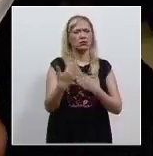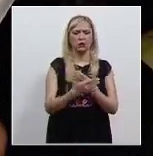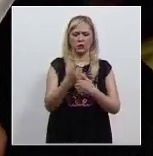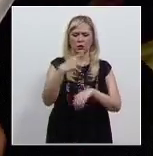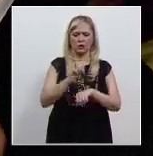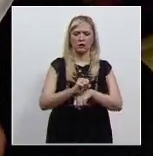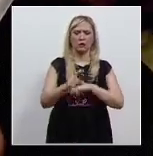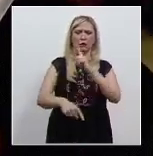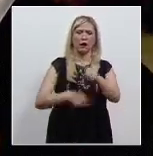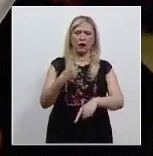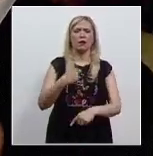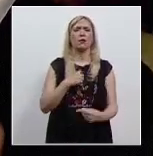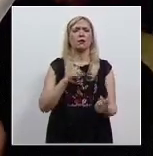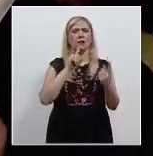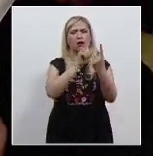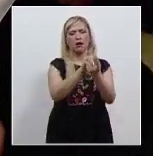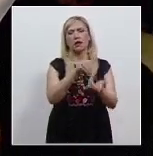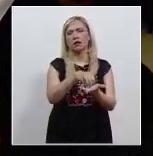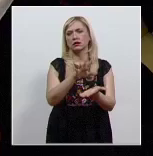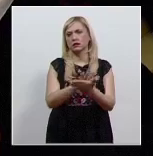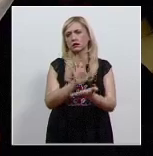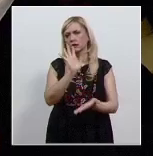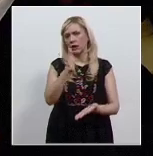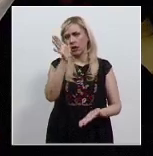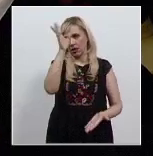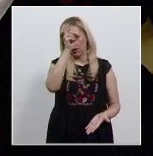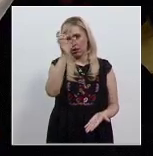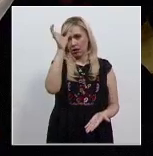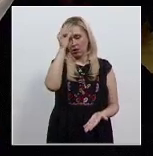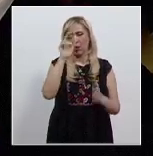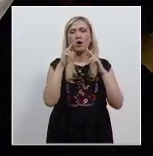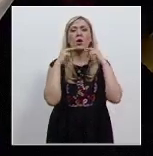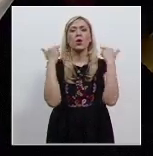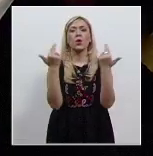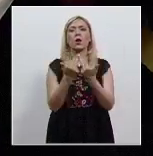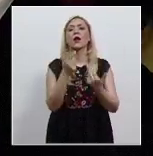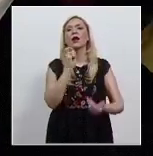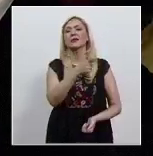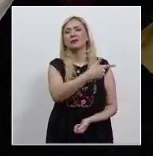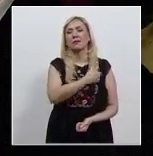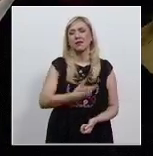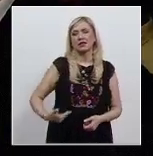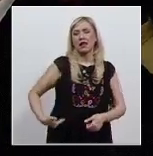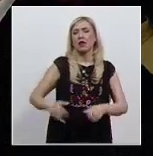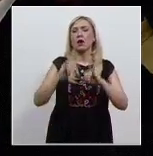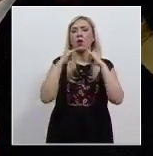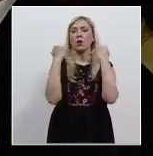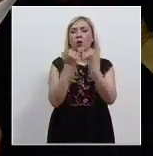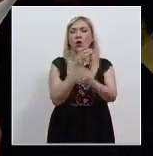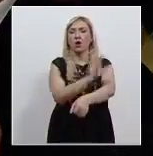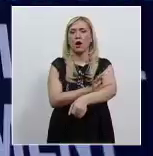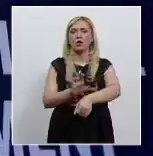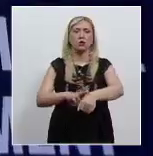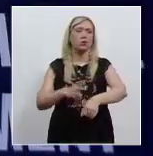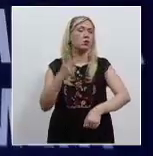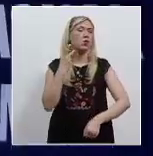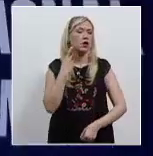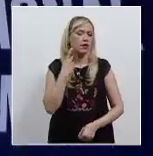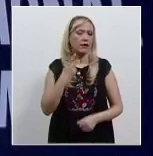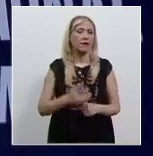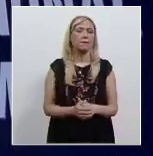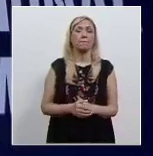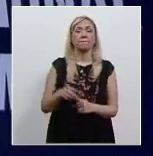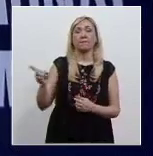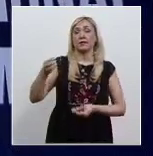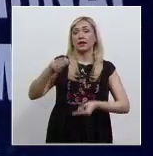semana. De hecho, tengo previsto una reunión con el presidente de la Junta de Coordinación Política. El